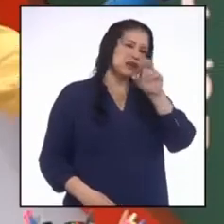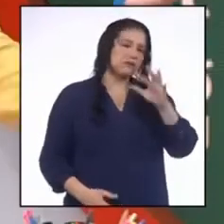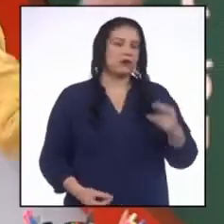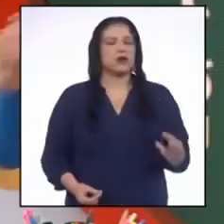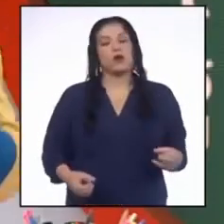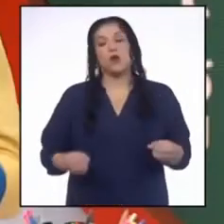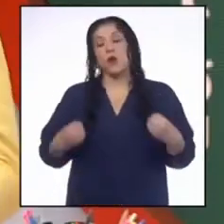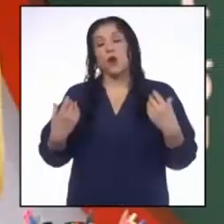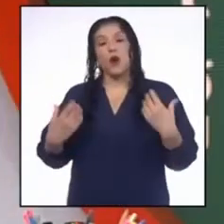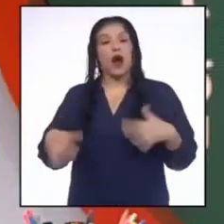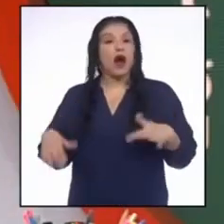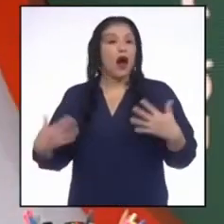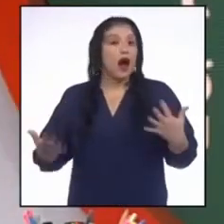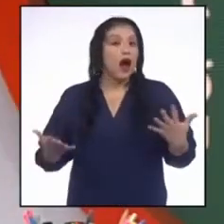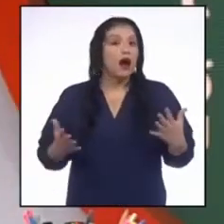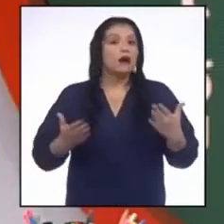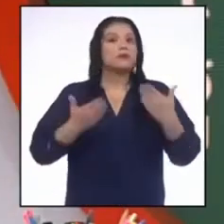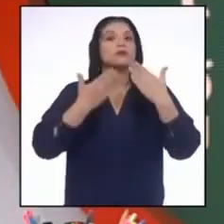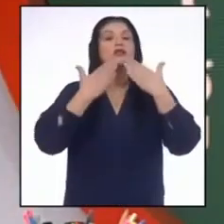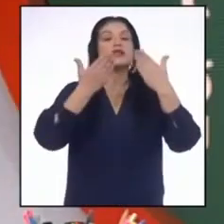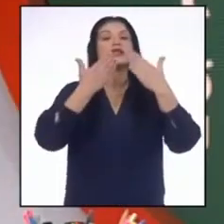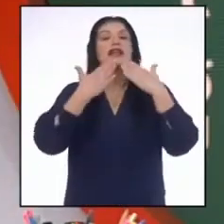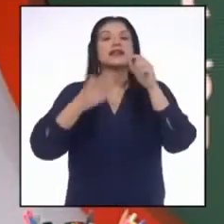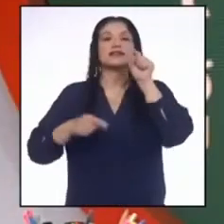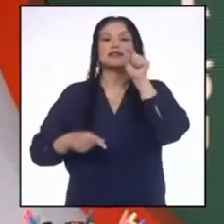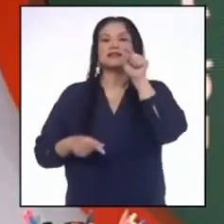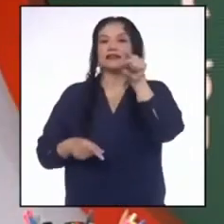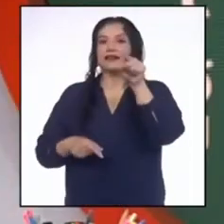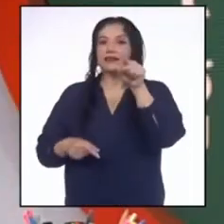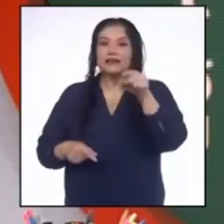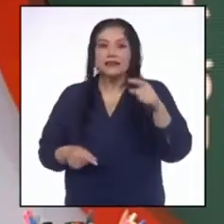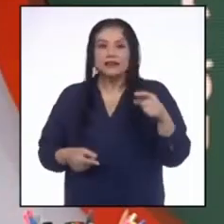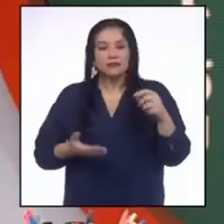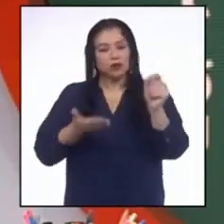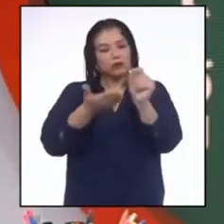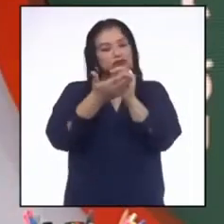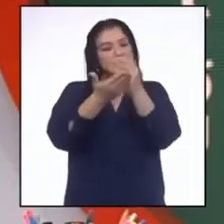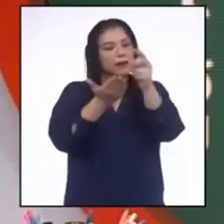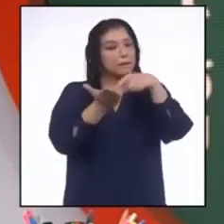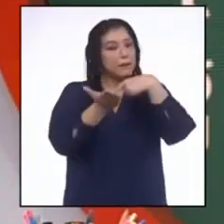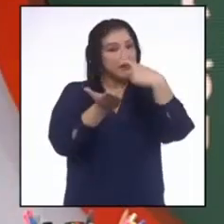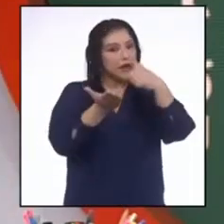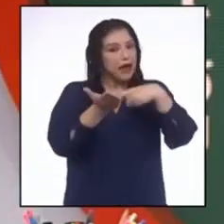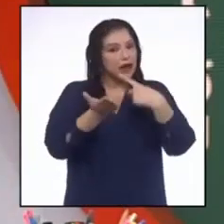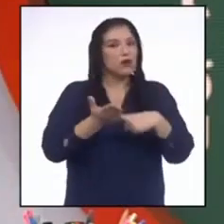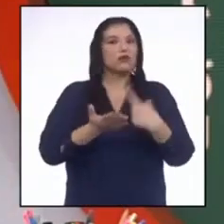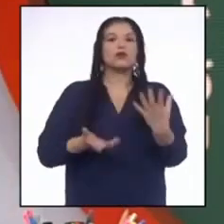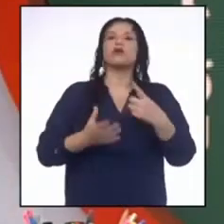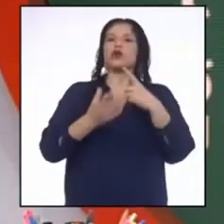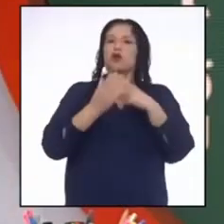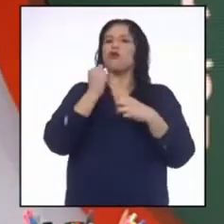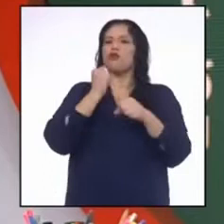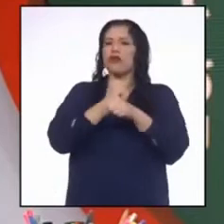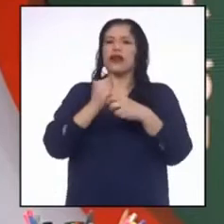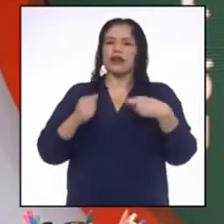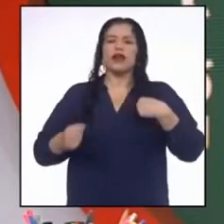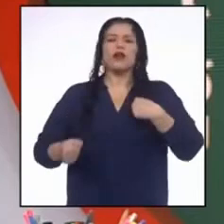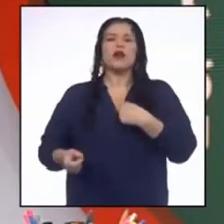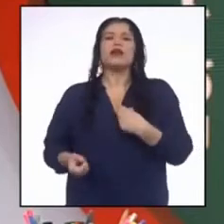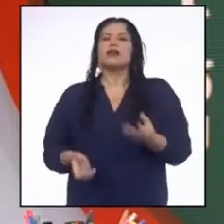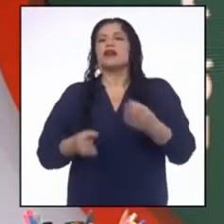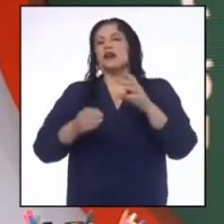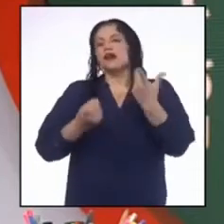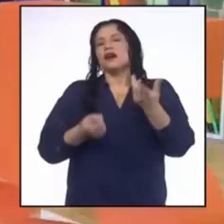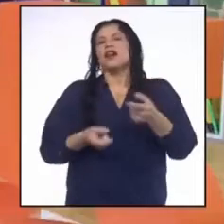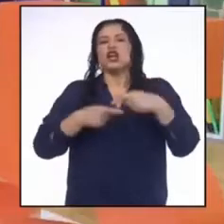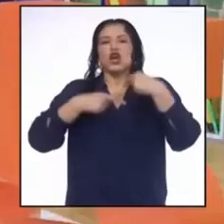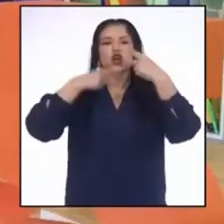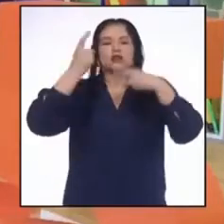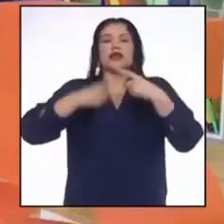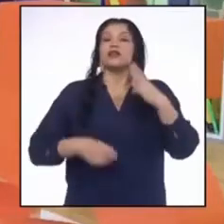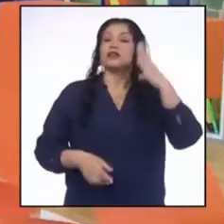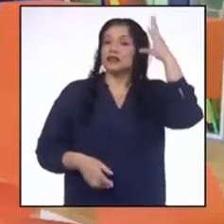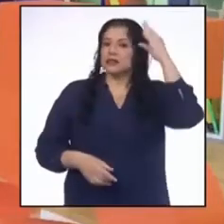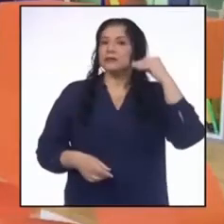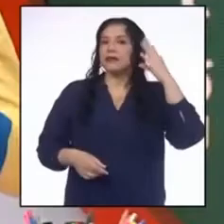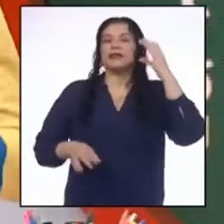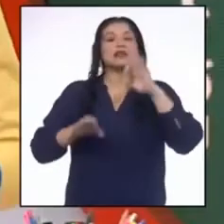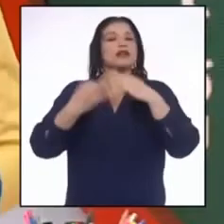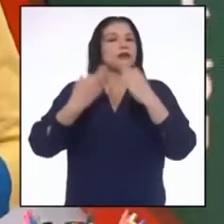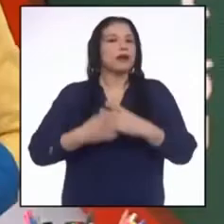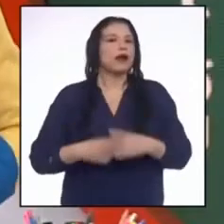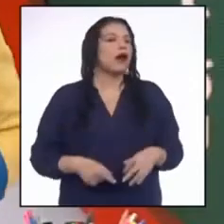Guau, Estef. Muchas gracias a ti, Guillermo, por escribirnos y confiarnos tu experiencia familiar. Tenías mucha razón, Estefany.